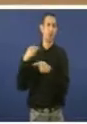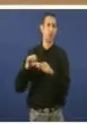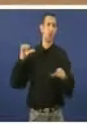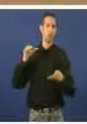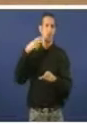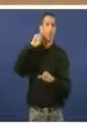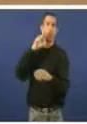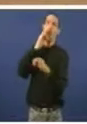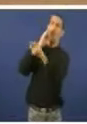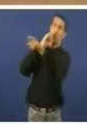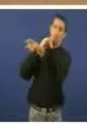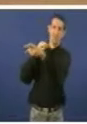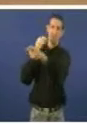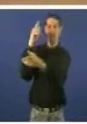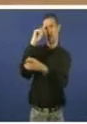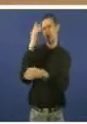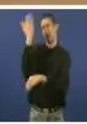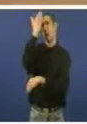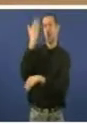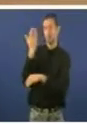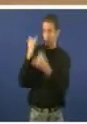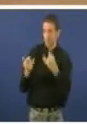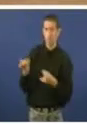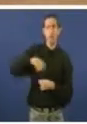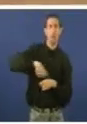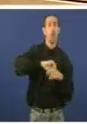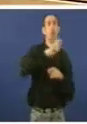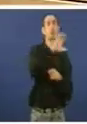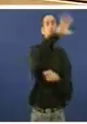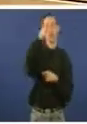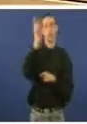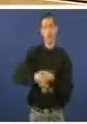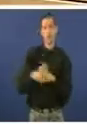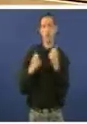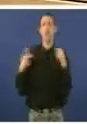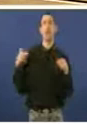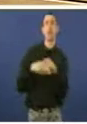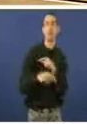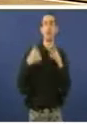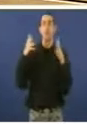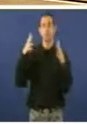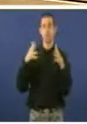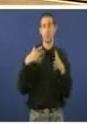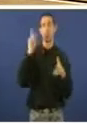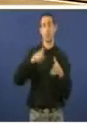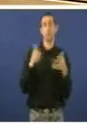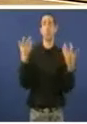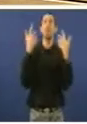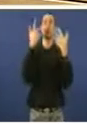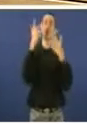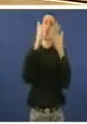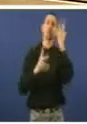comunidades autónomas, noutros estados e tamén evitando as recomendacións ben recentes do Consello de Contas.